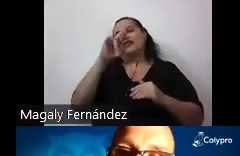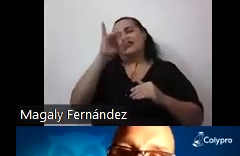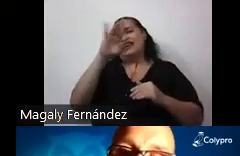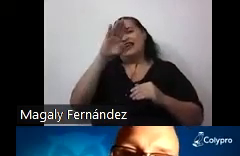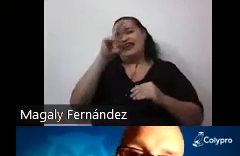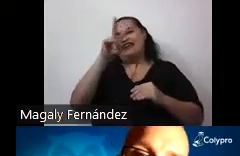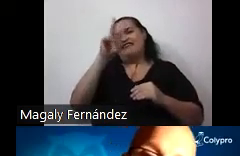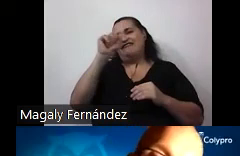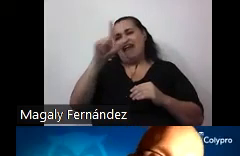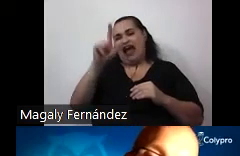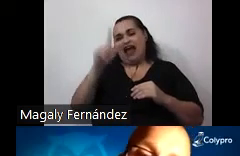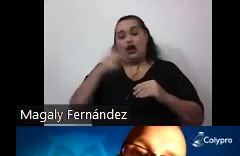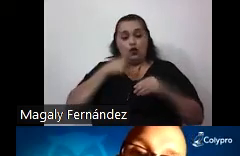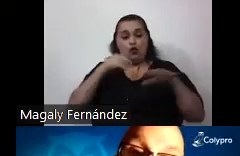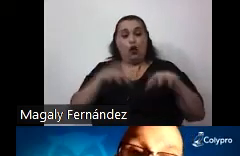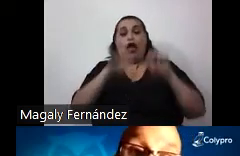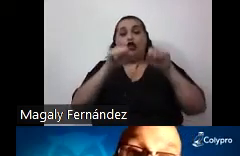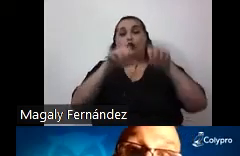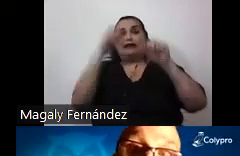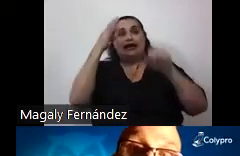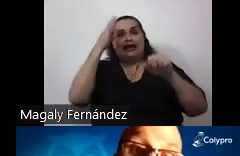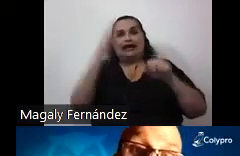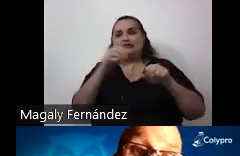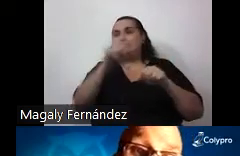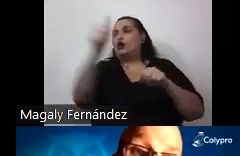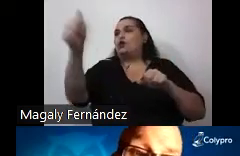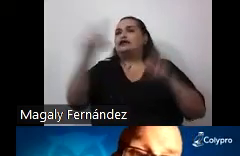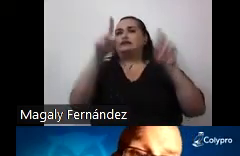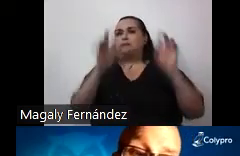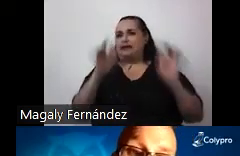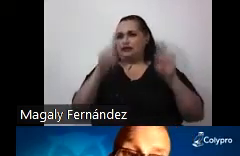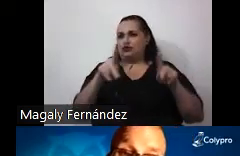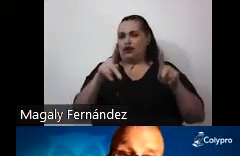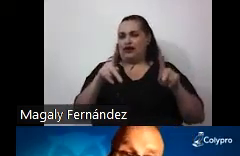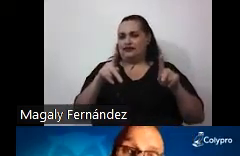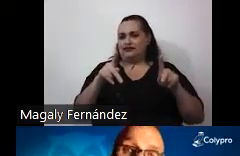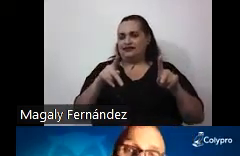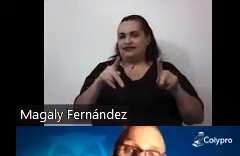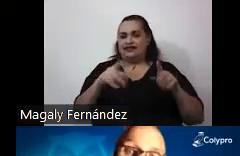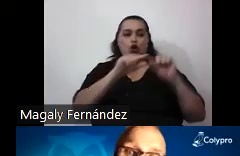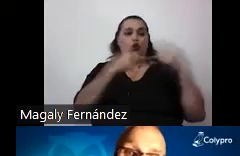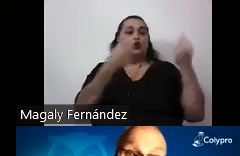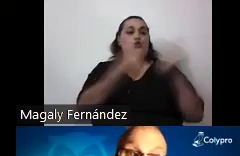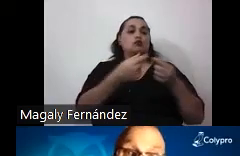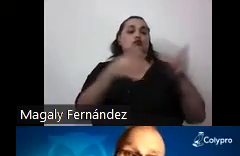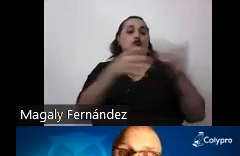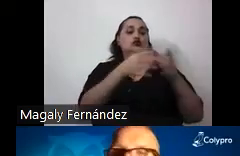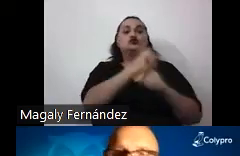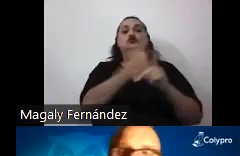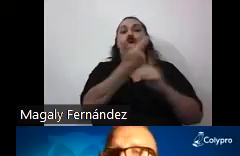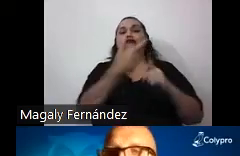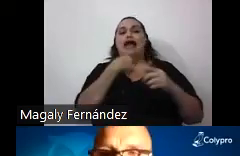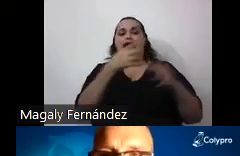tiene uno a adoptar a adoptar acríticamente las creencias del grupo social de pertenencia la tribu